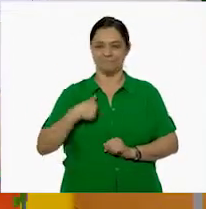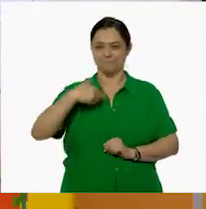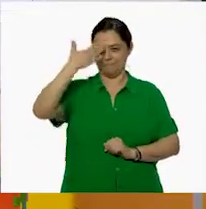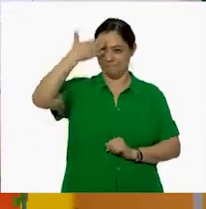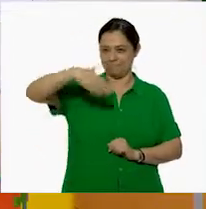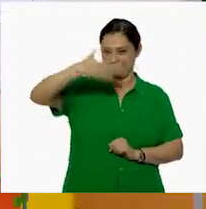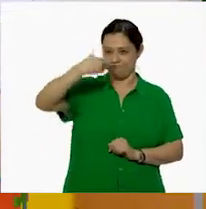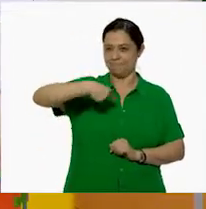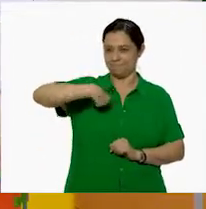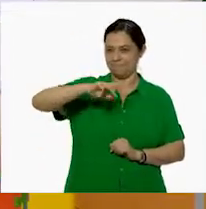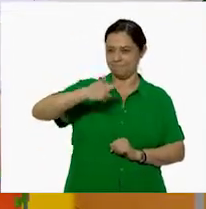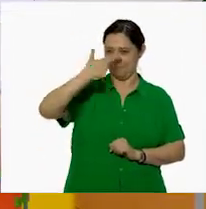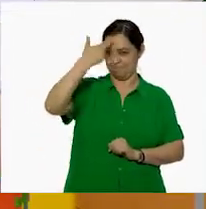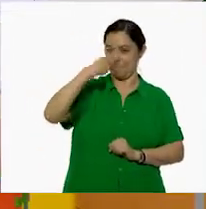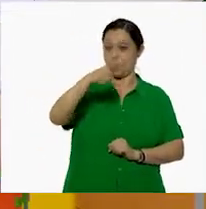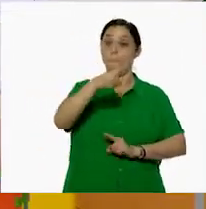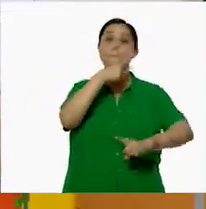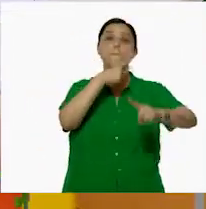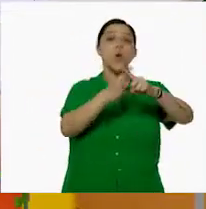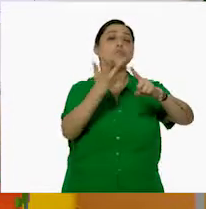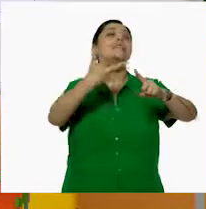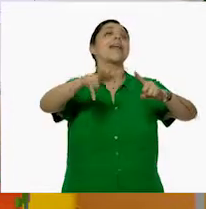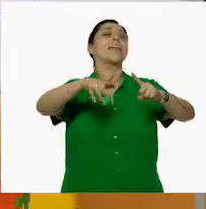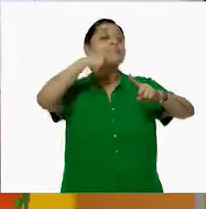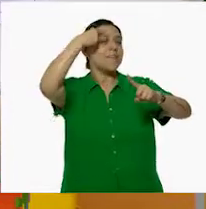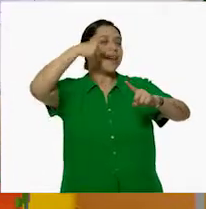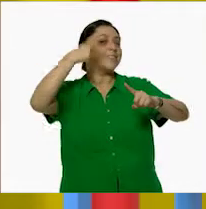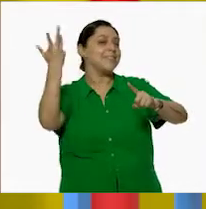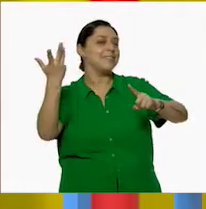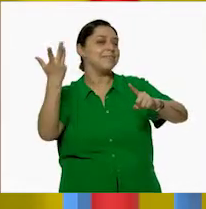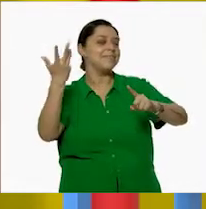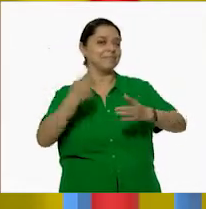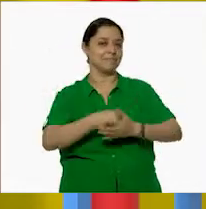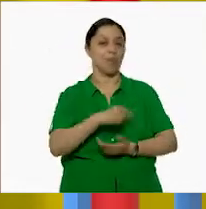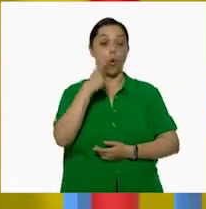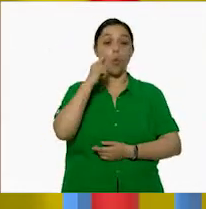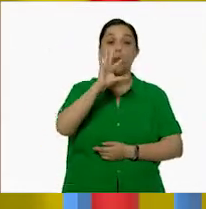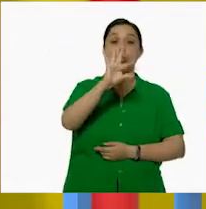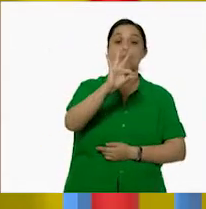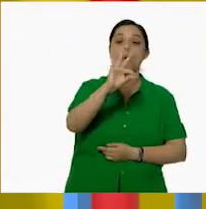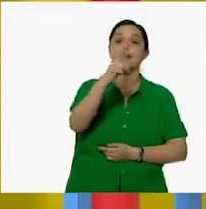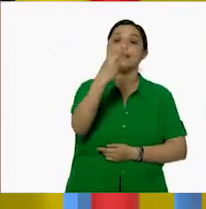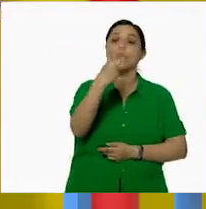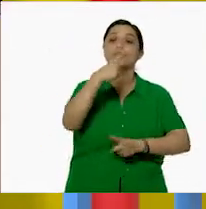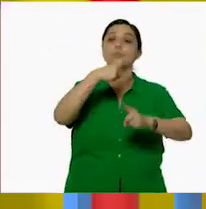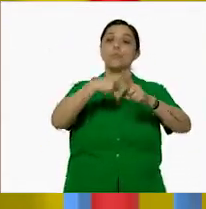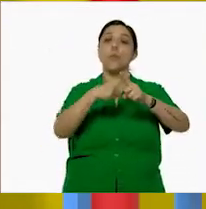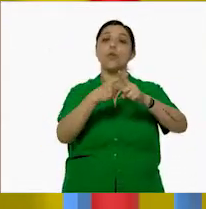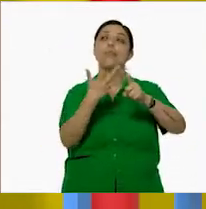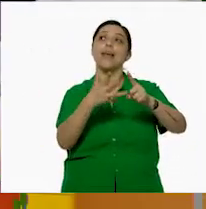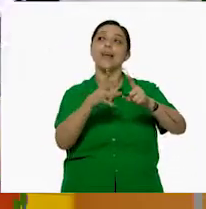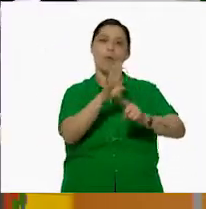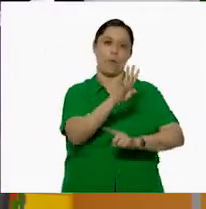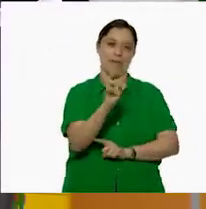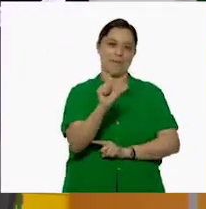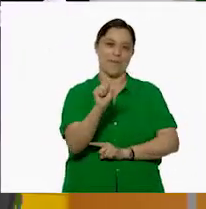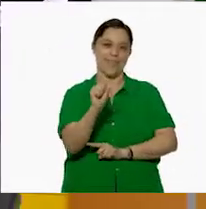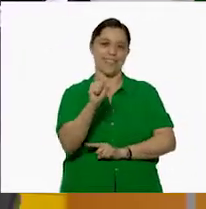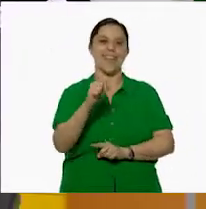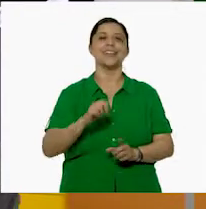multiplicar por 10. Es algo muy sencillo. ¿Me ayuda, Serec? Claro que sí. 42 por 10. 420. Muy bien.